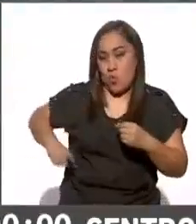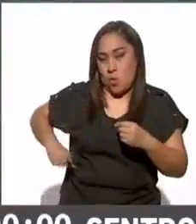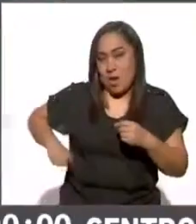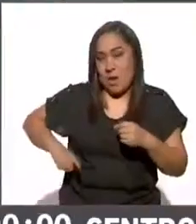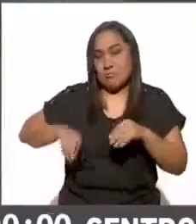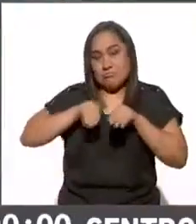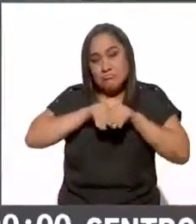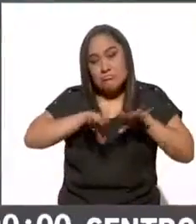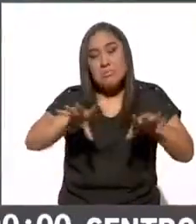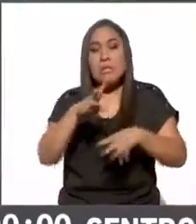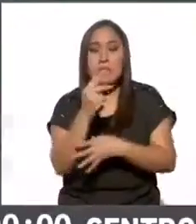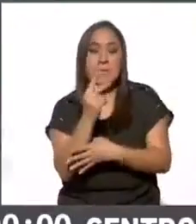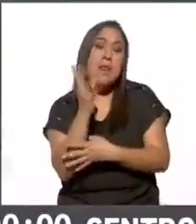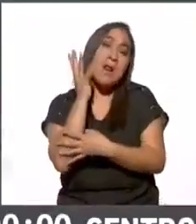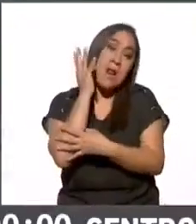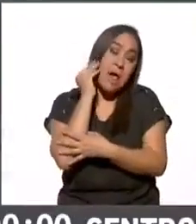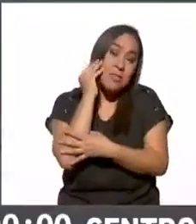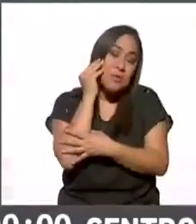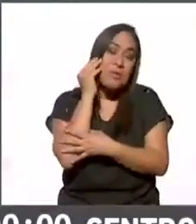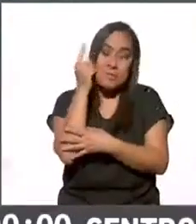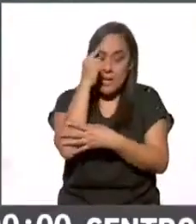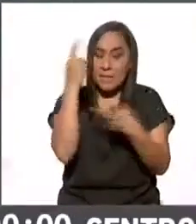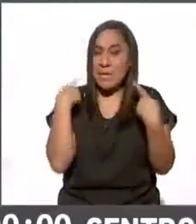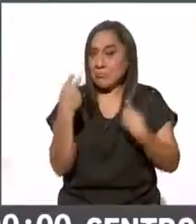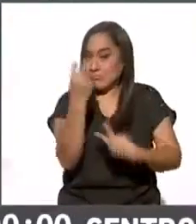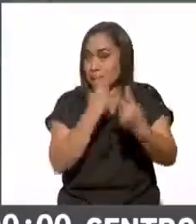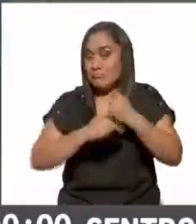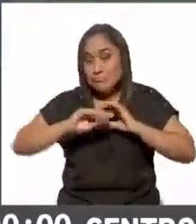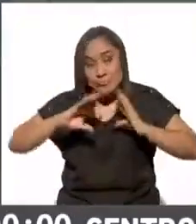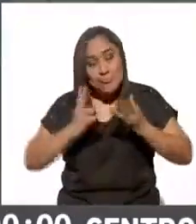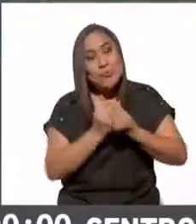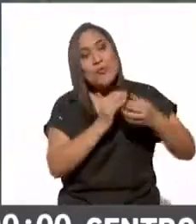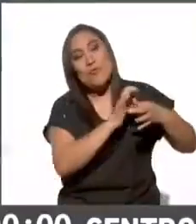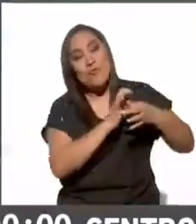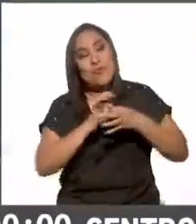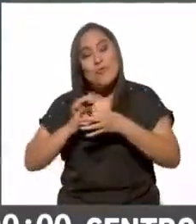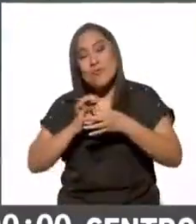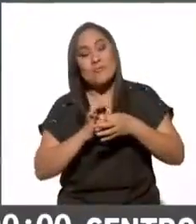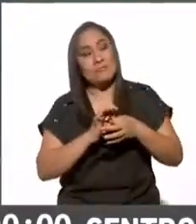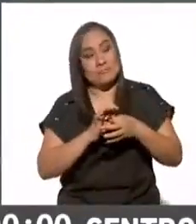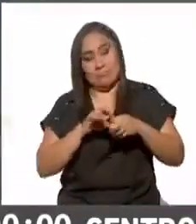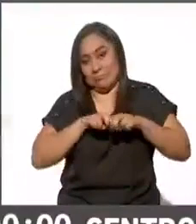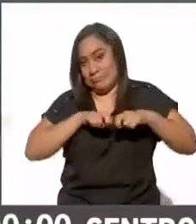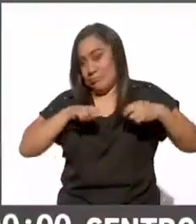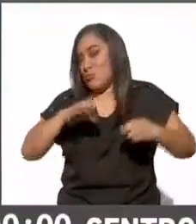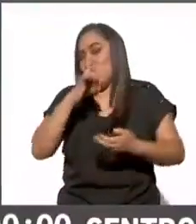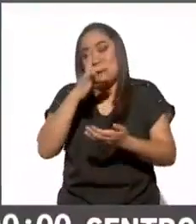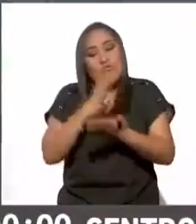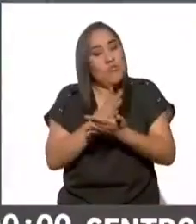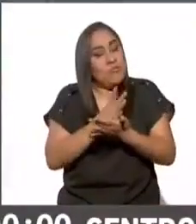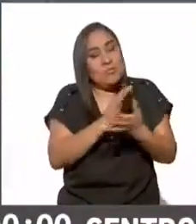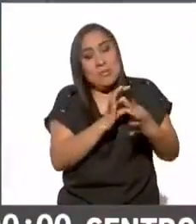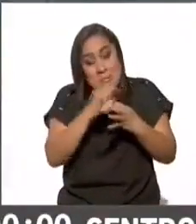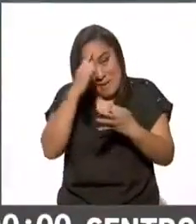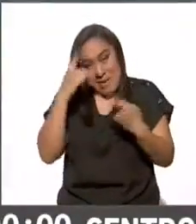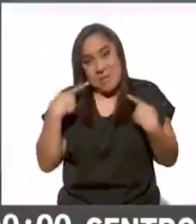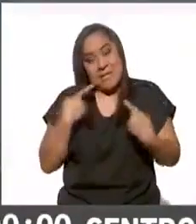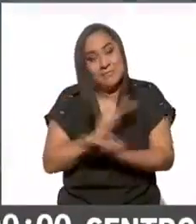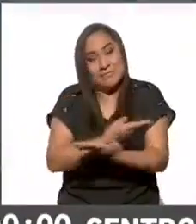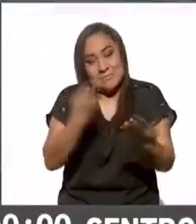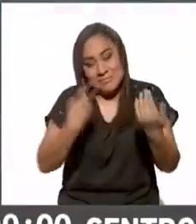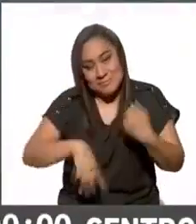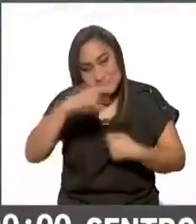Discusión del Estado Mexicano para todas nuestras audiencias unidos aquí en una sola voz en una sola sintonía para el público mexicano